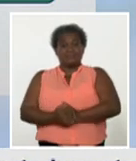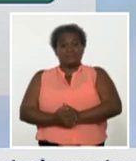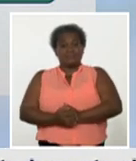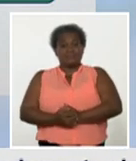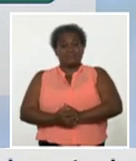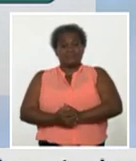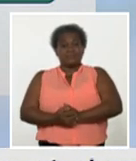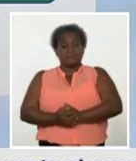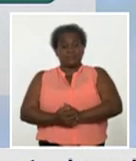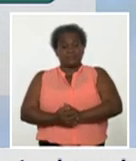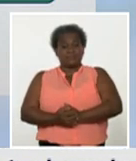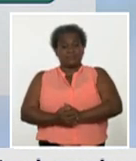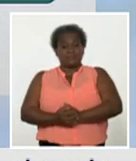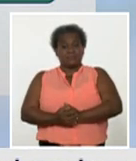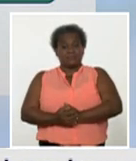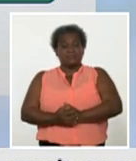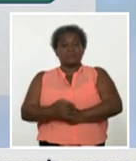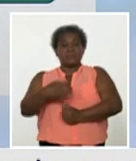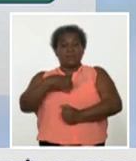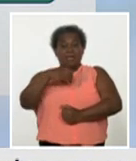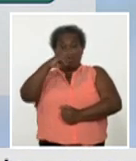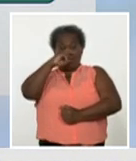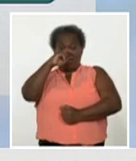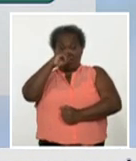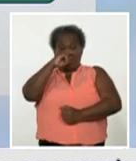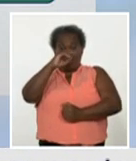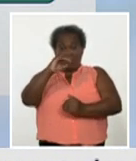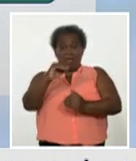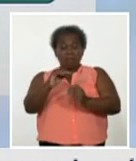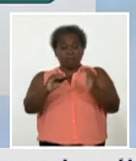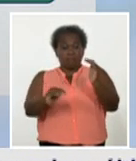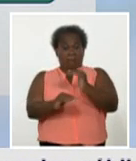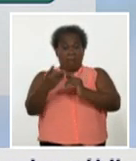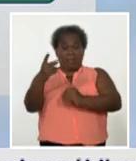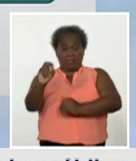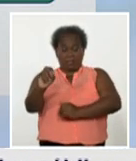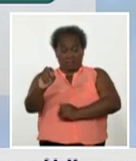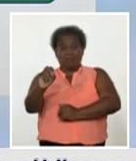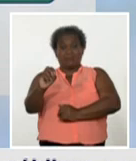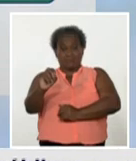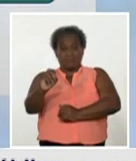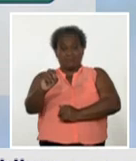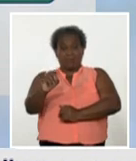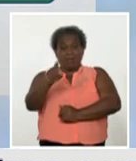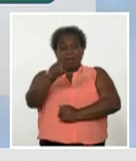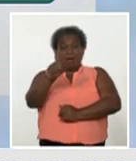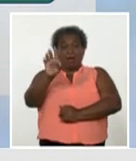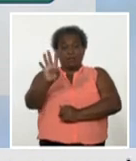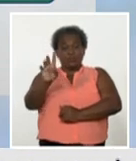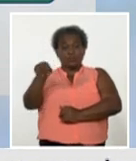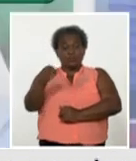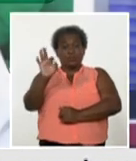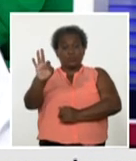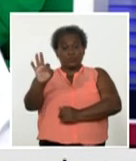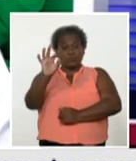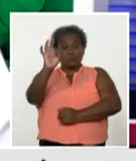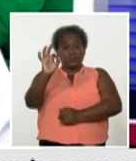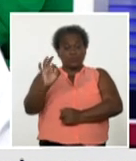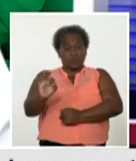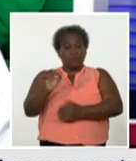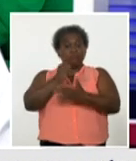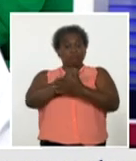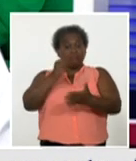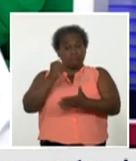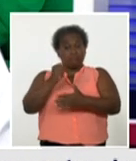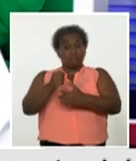con una edad inferior a los 20 años de edad. Y el 14,8% de todos los diagnosticados,